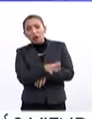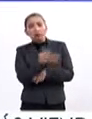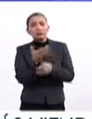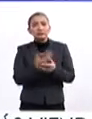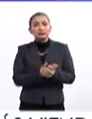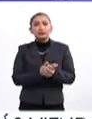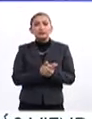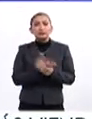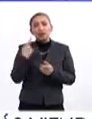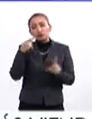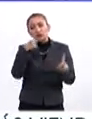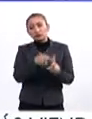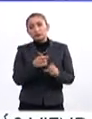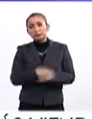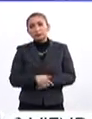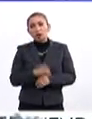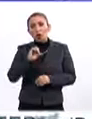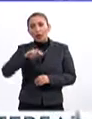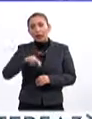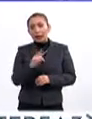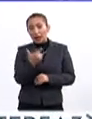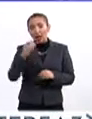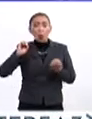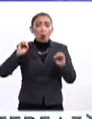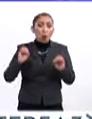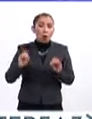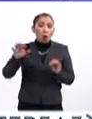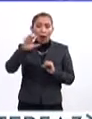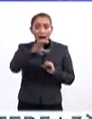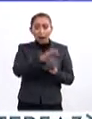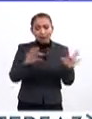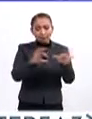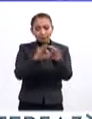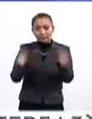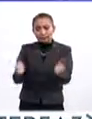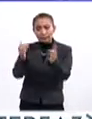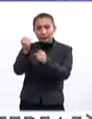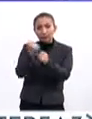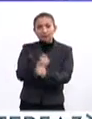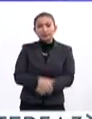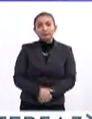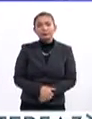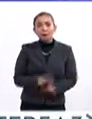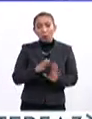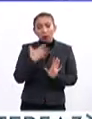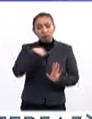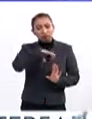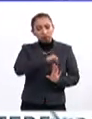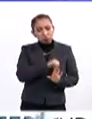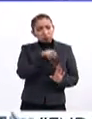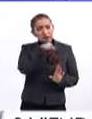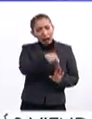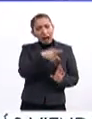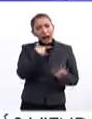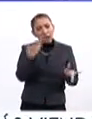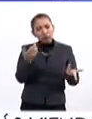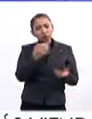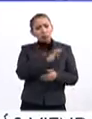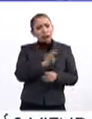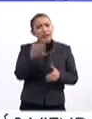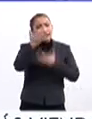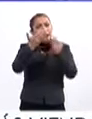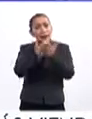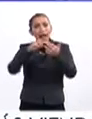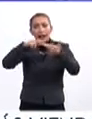sociales y con entidades sociales ONGs del tercer sector que hemos fomentado mucho también estos años. O sea que por vocación hay una capacidad de